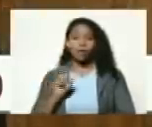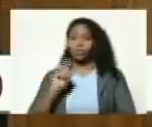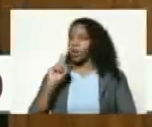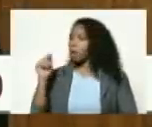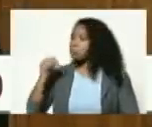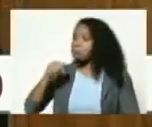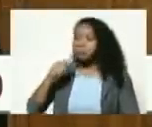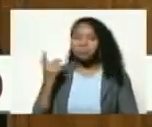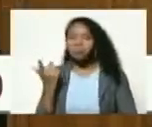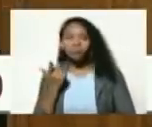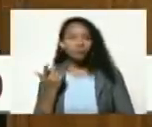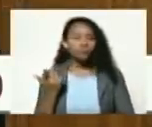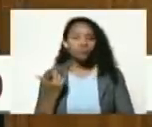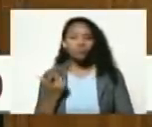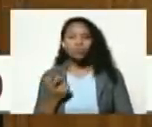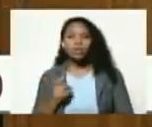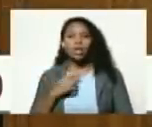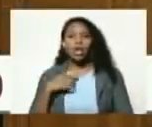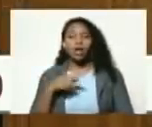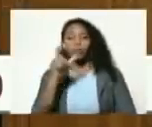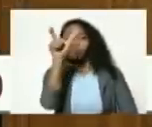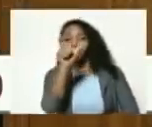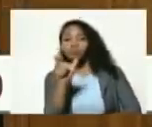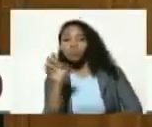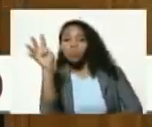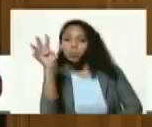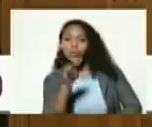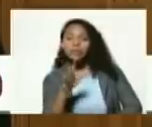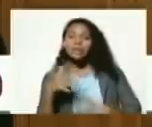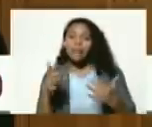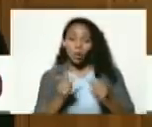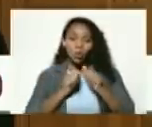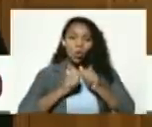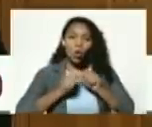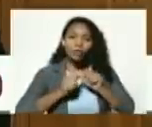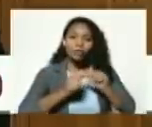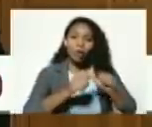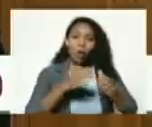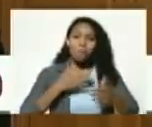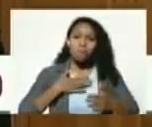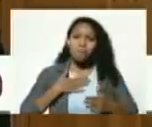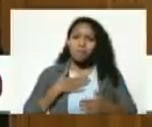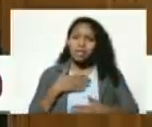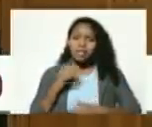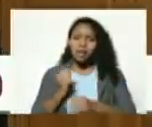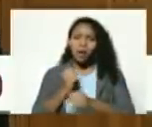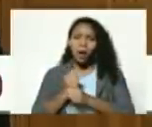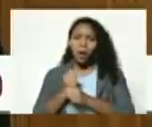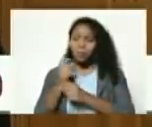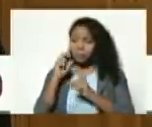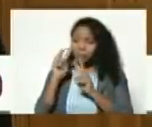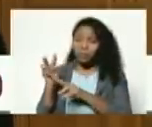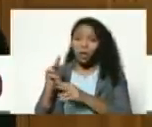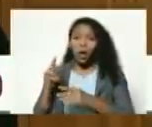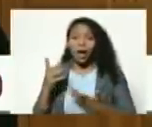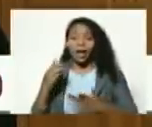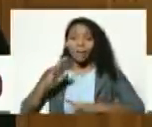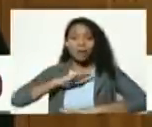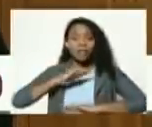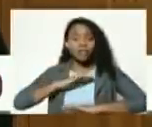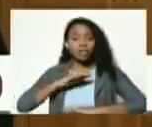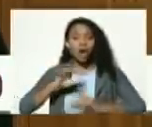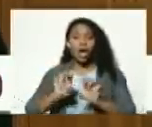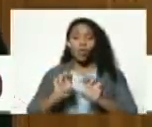presente guayaneses que han seguido de cerca mi trabajo en beneficio de la educación la